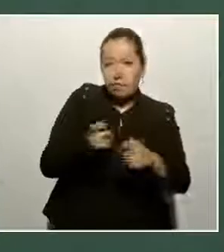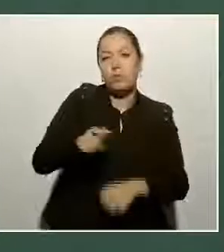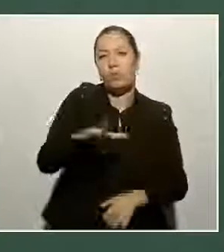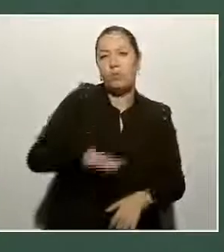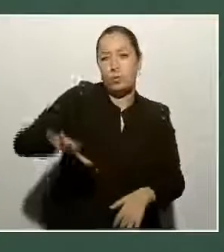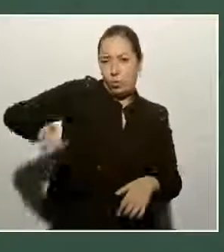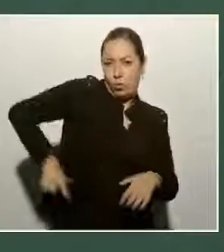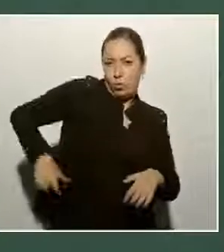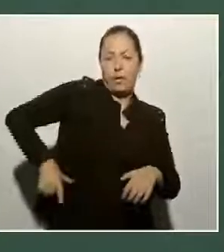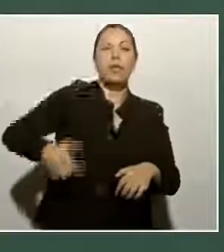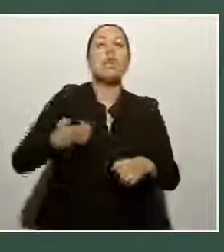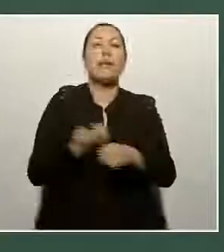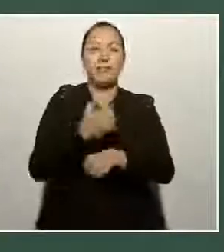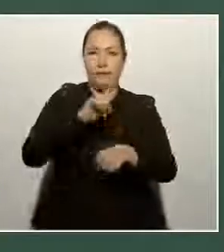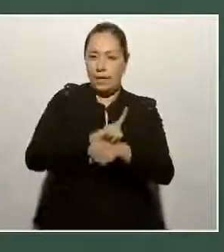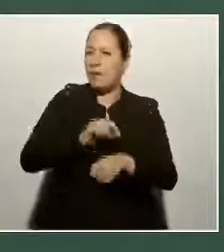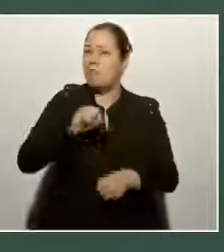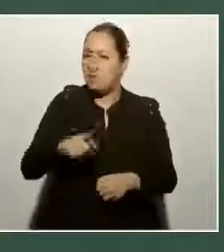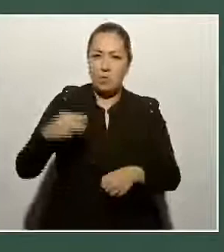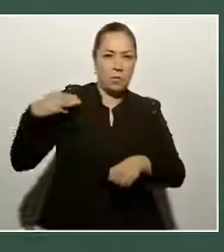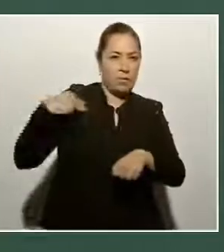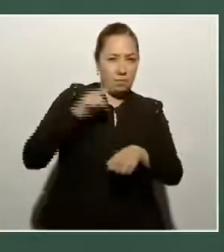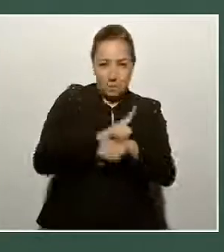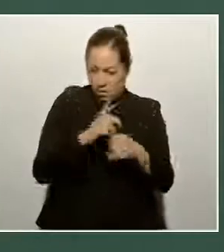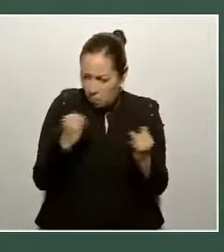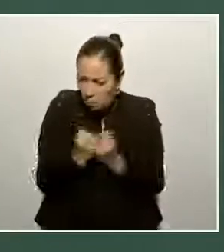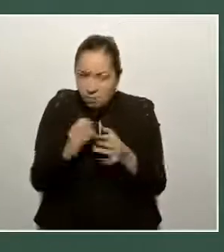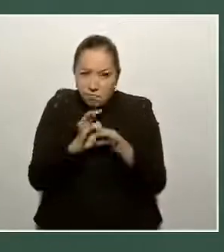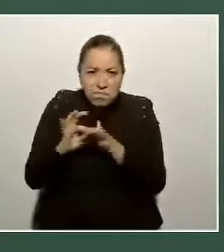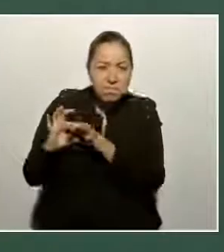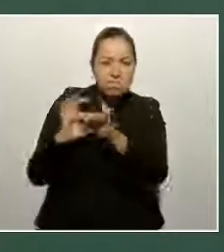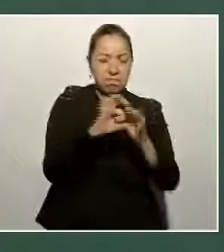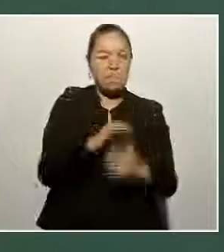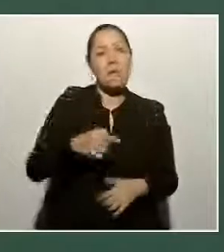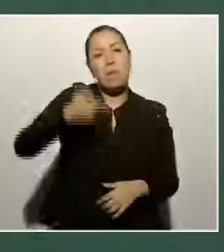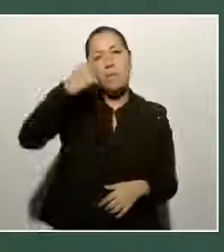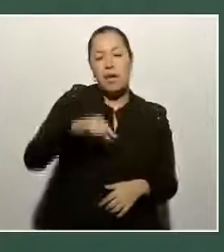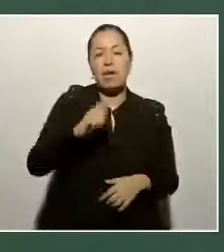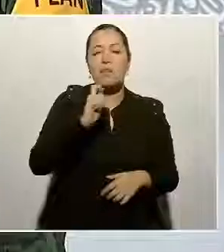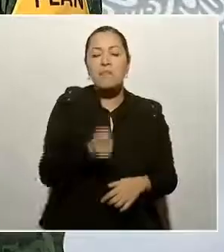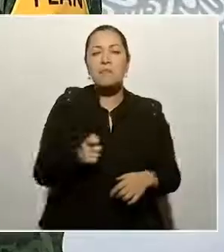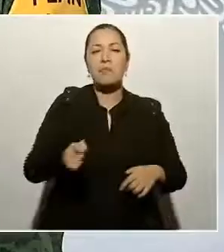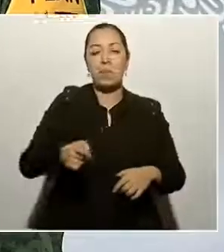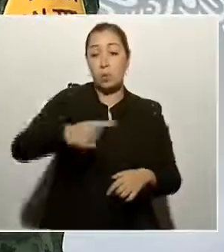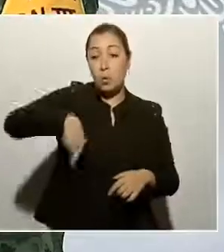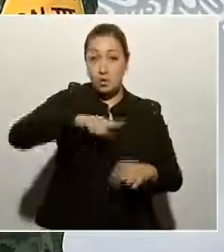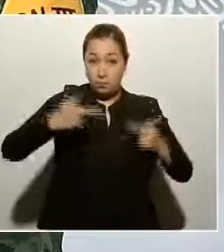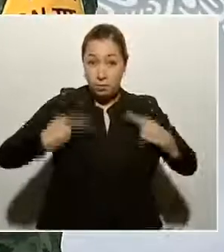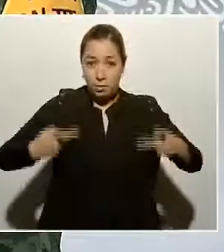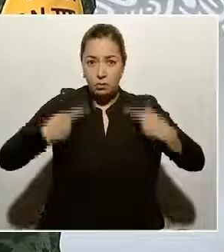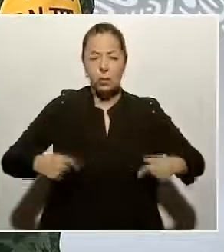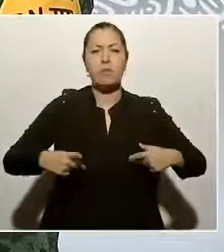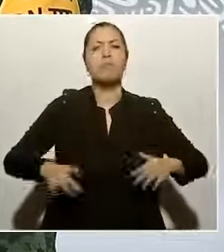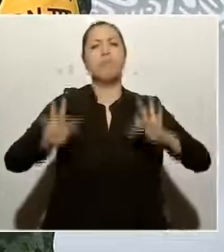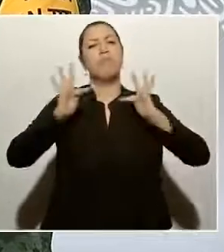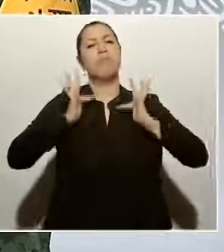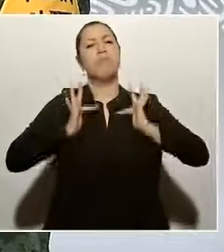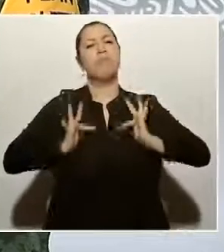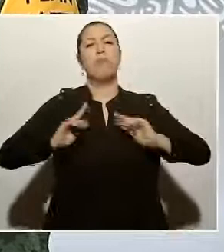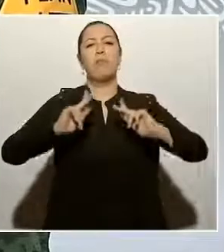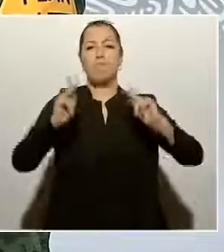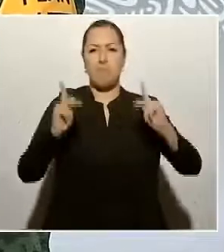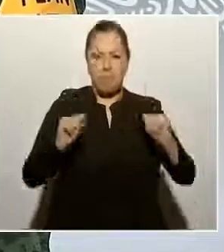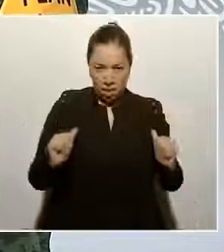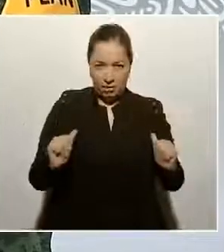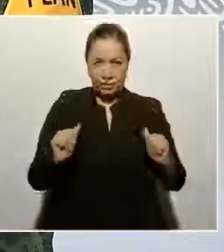objetivo común de seguir generando las condiciones de seguridad, paz y tranquilidad. Para los